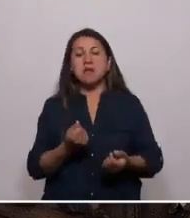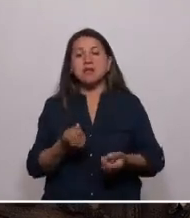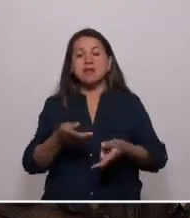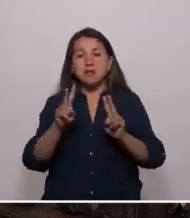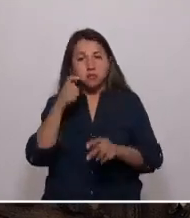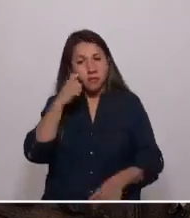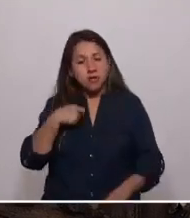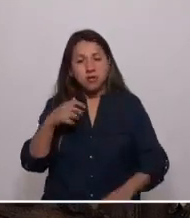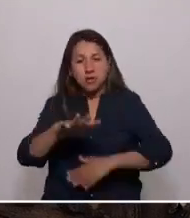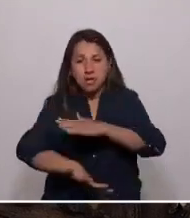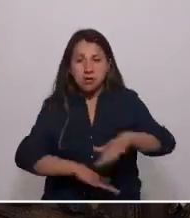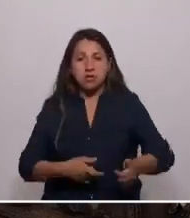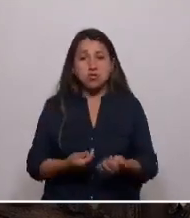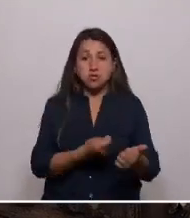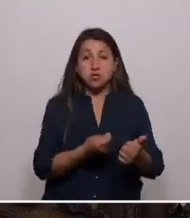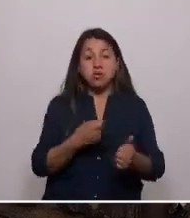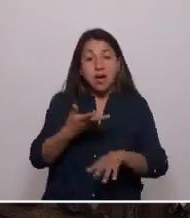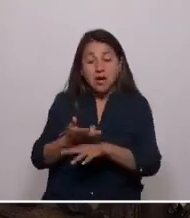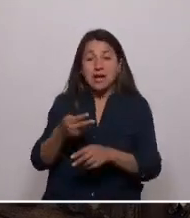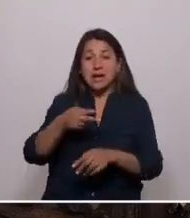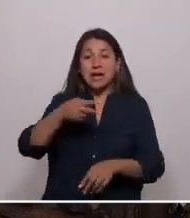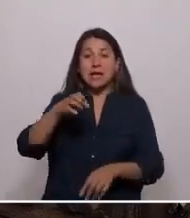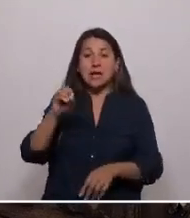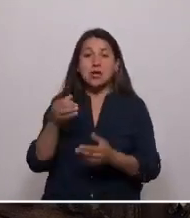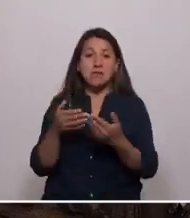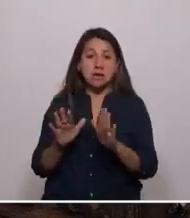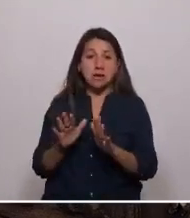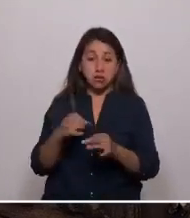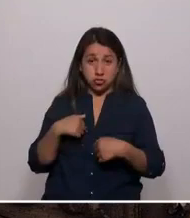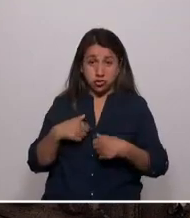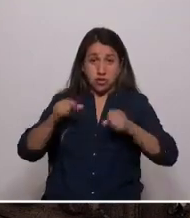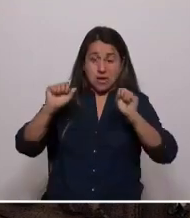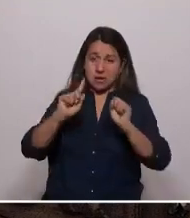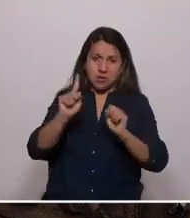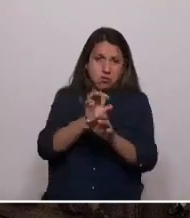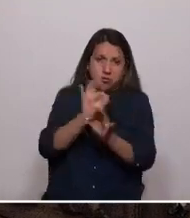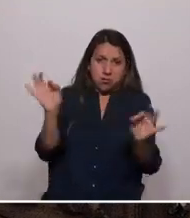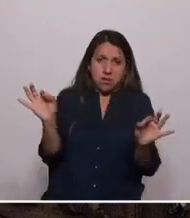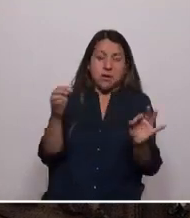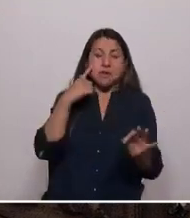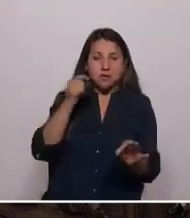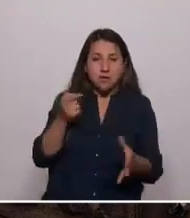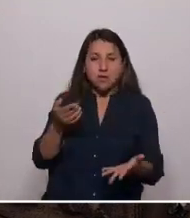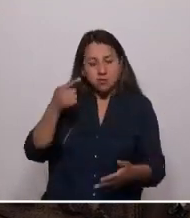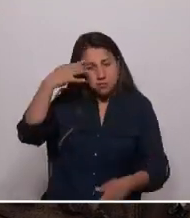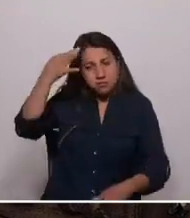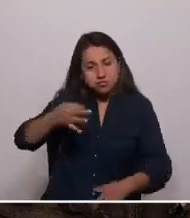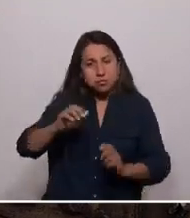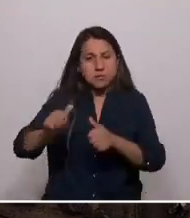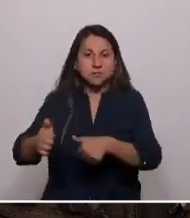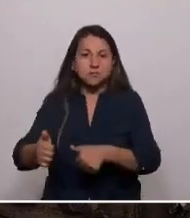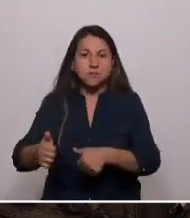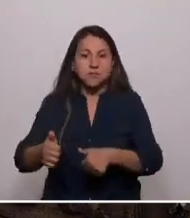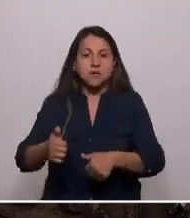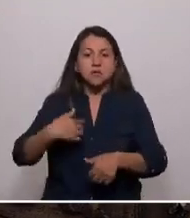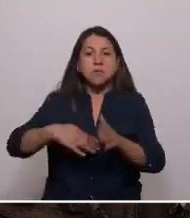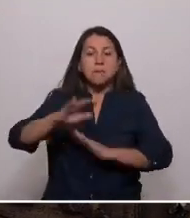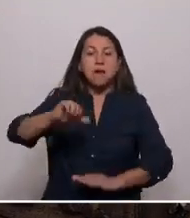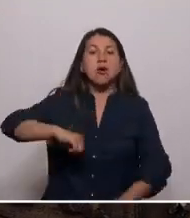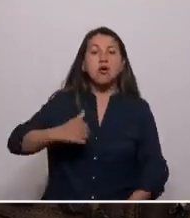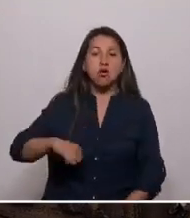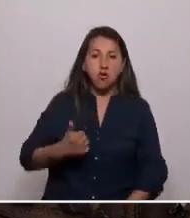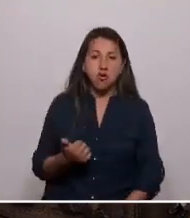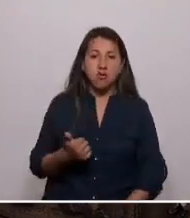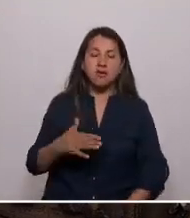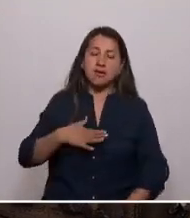Nacía en el neoliberalismo, pero jamás hija de este. Heredera del neoliberalismo, pero convencida a superarlo. Soy la más joven de este espacio que